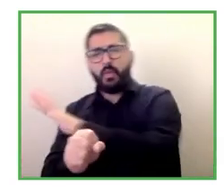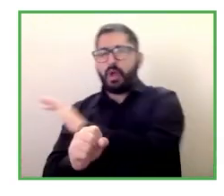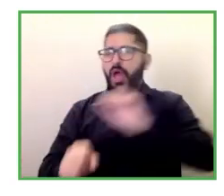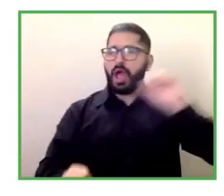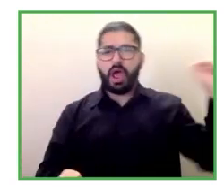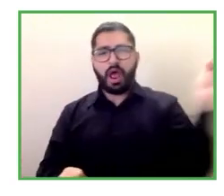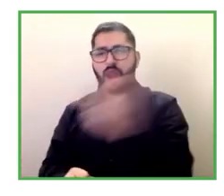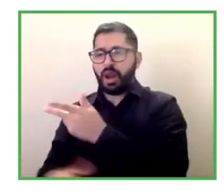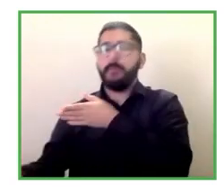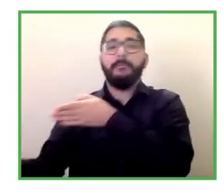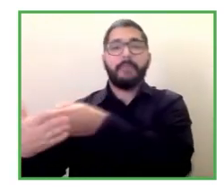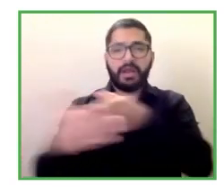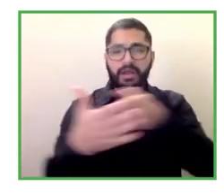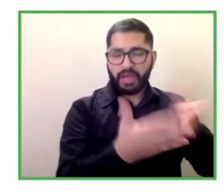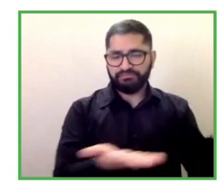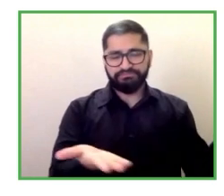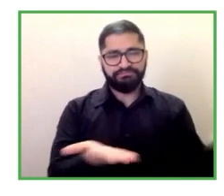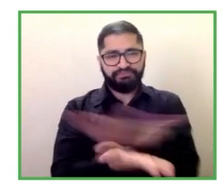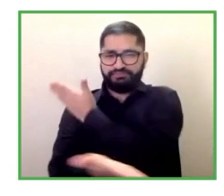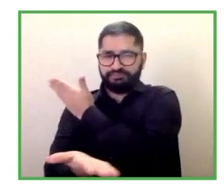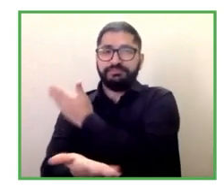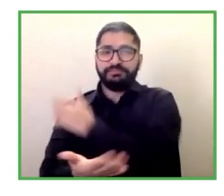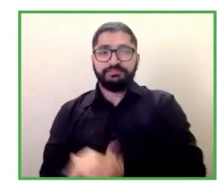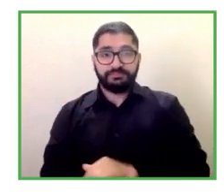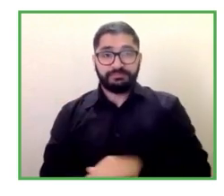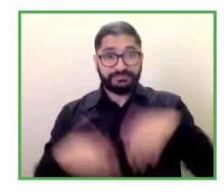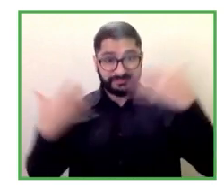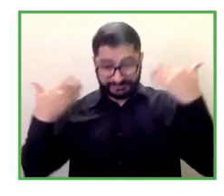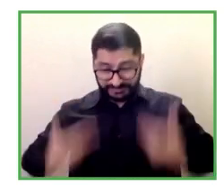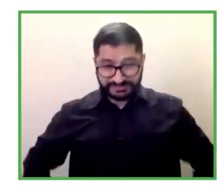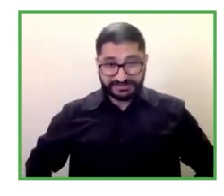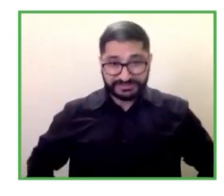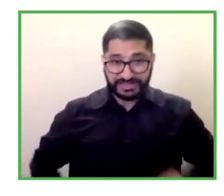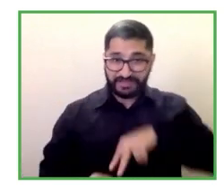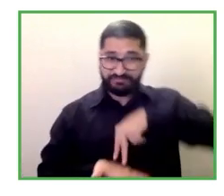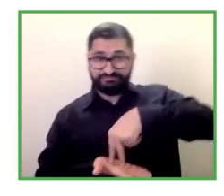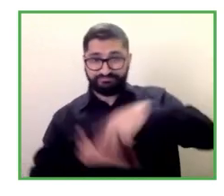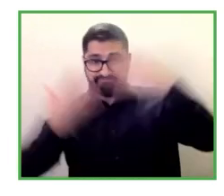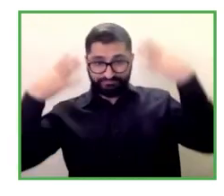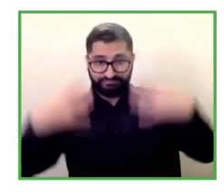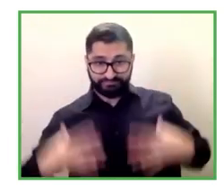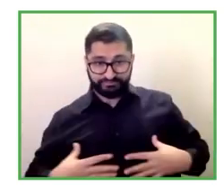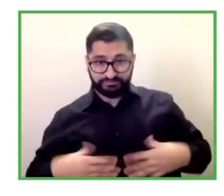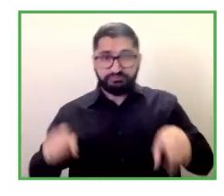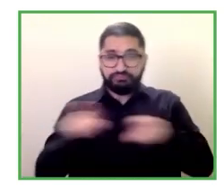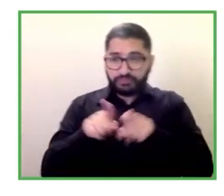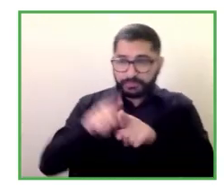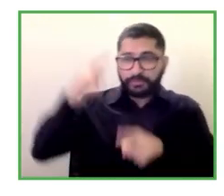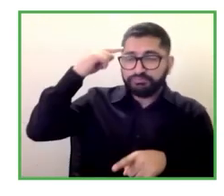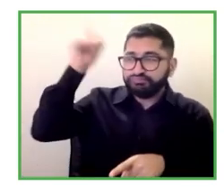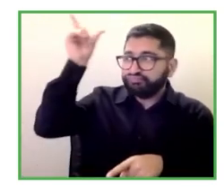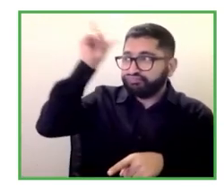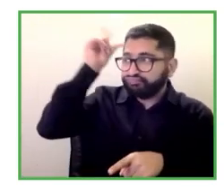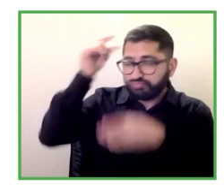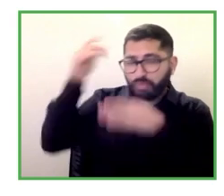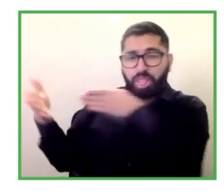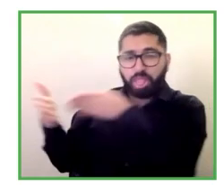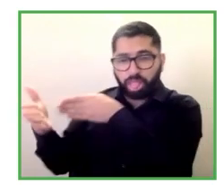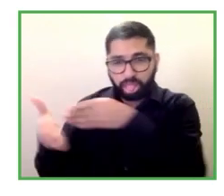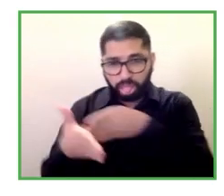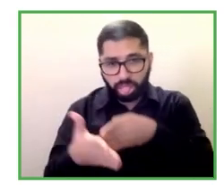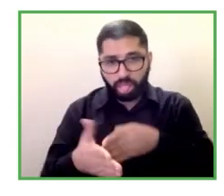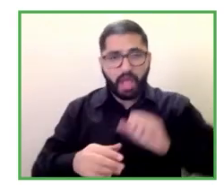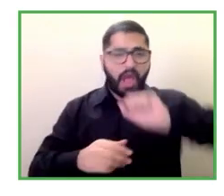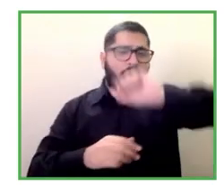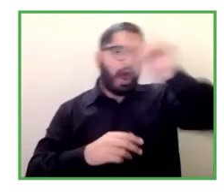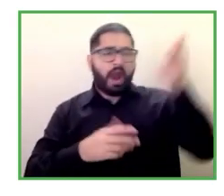las físicas sino las cognitivas que para este colectivo en concreto de las personas con discapacidad intelectual al que me he